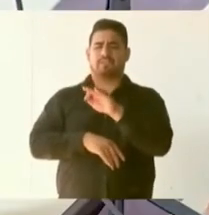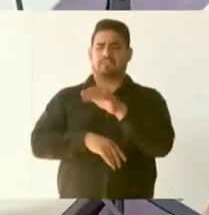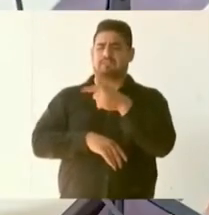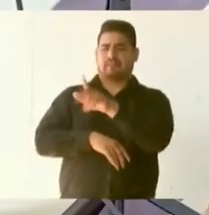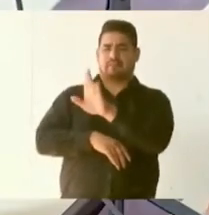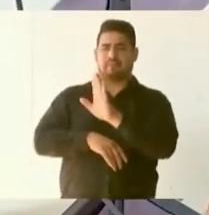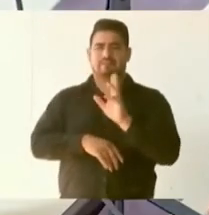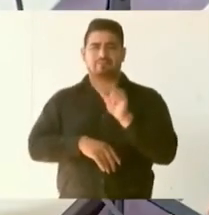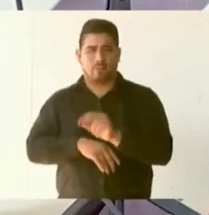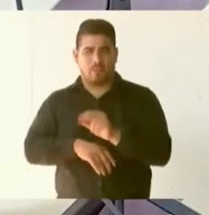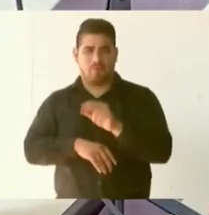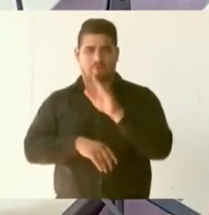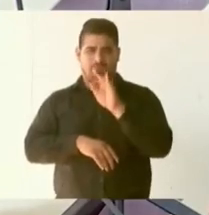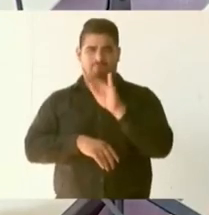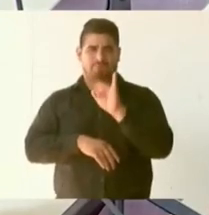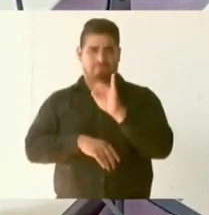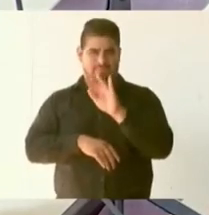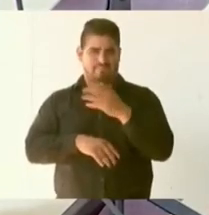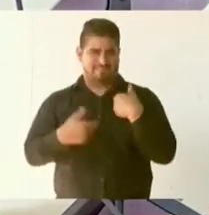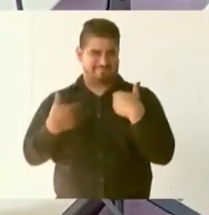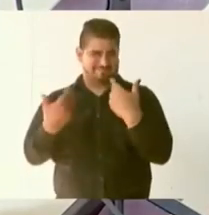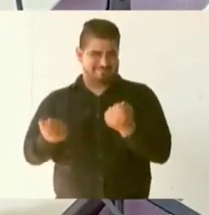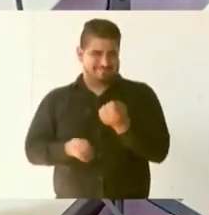para que… Sí se entiende, ¿verdad?